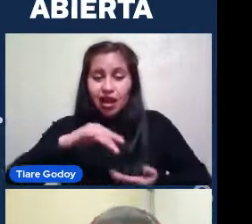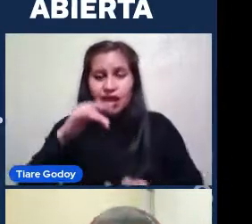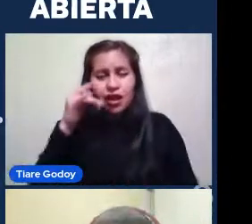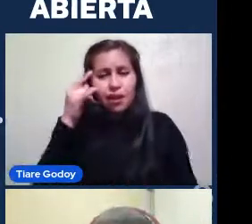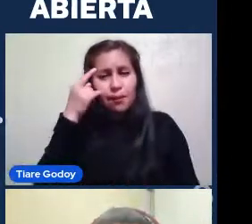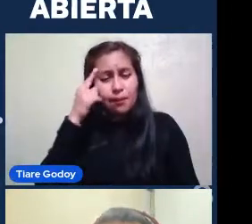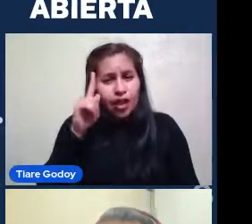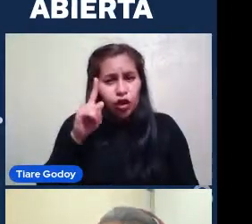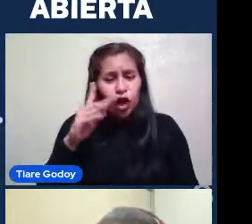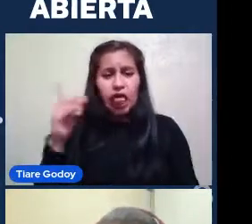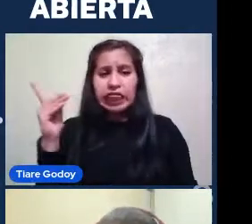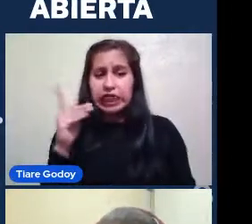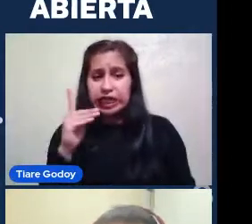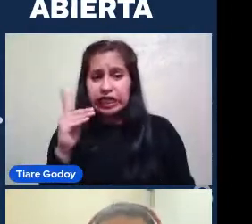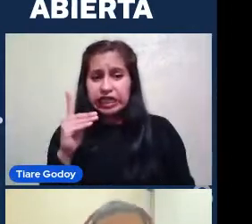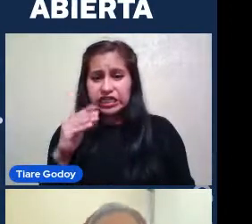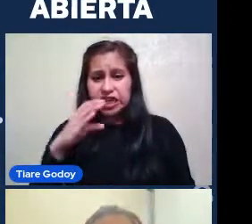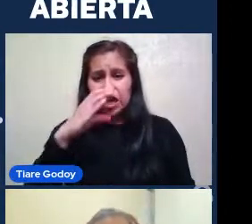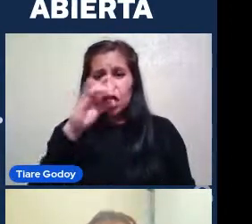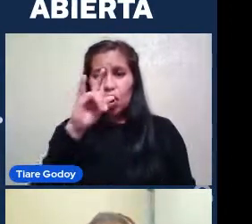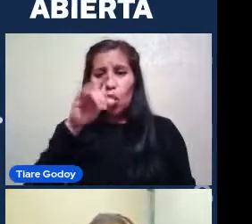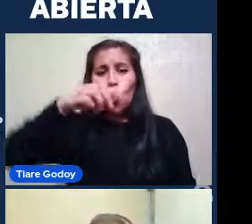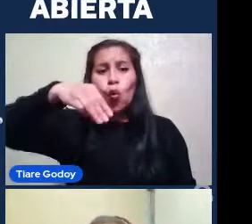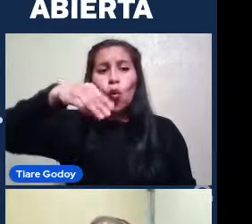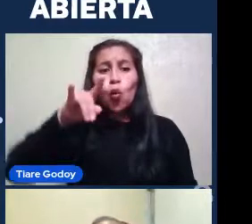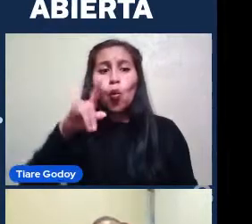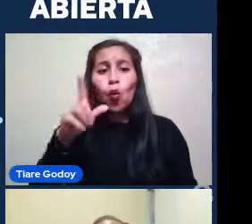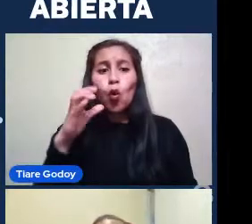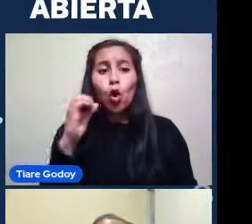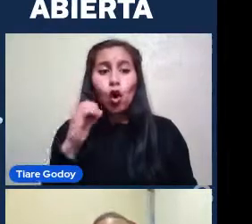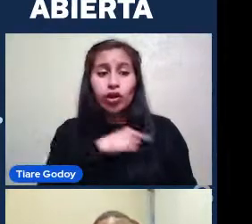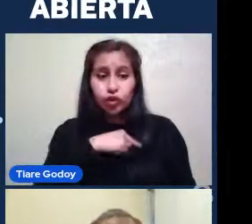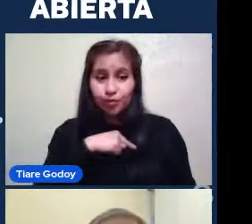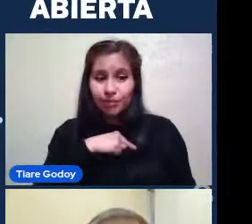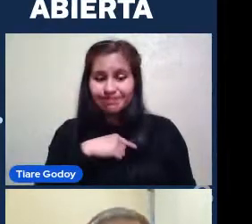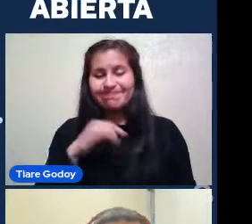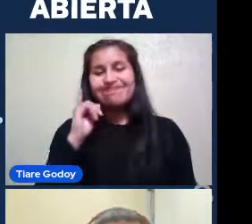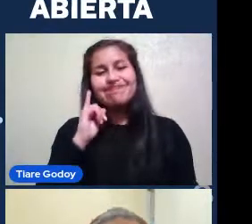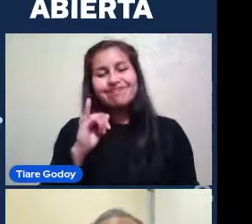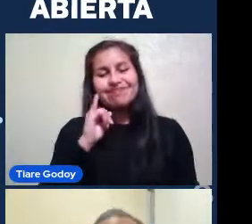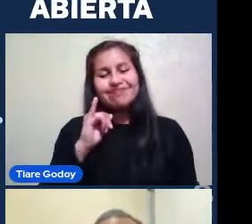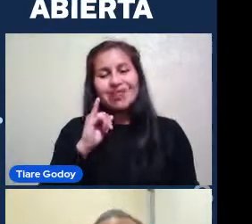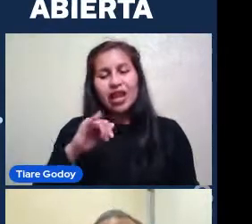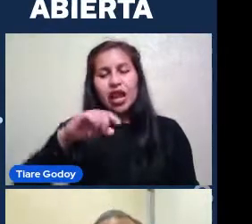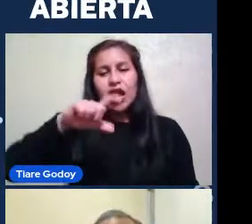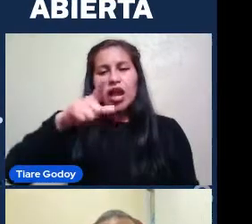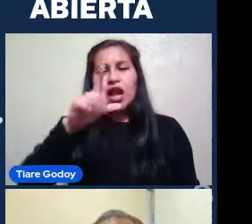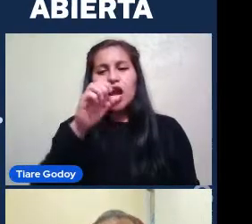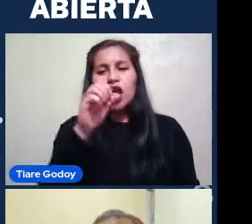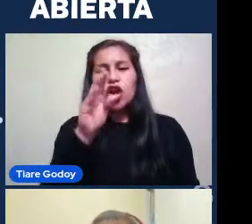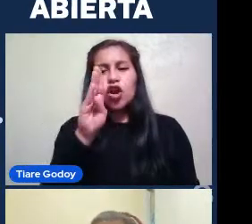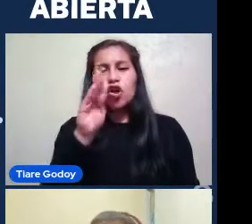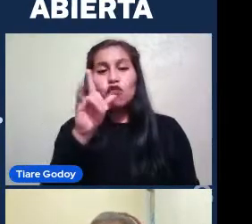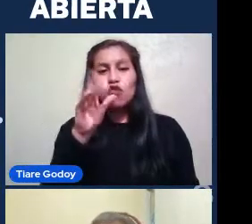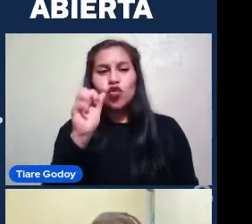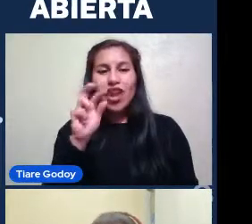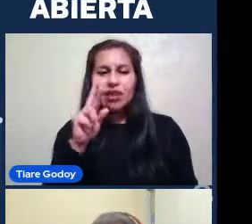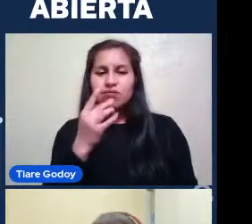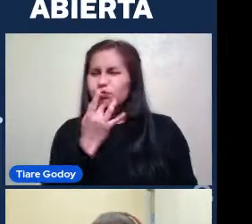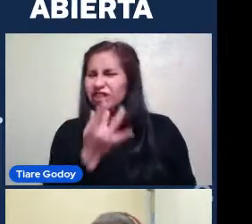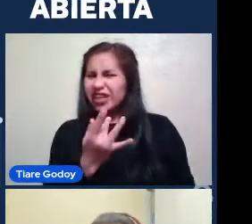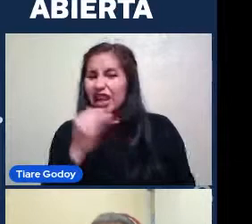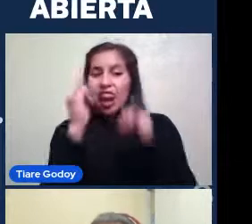objeto De la derecha Es un cúmulo Bien Es un cúmulo Que llamamos Globular Por esta forma Esférica